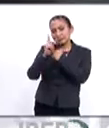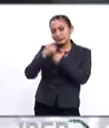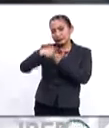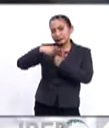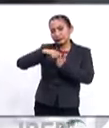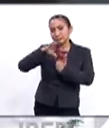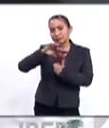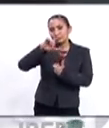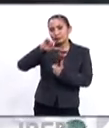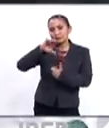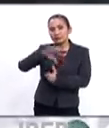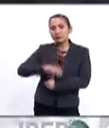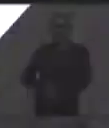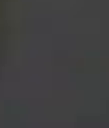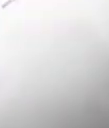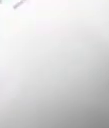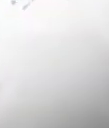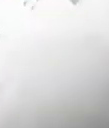que conforman la CELAC.